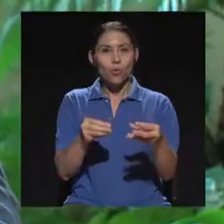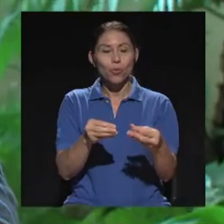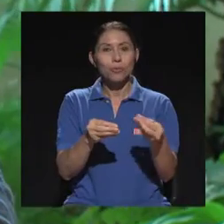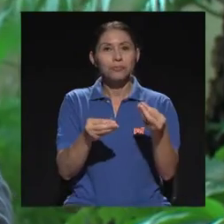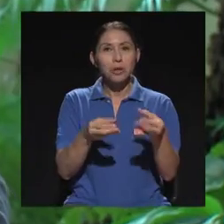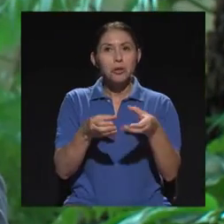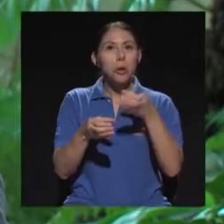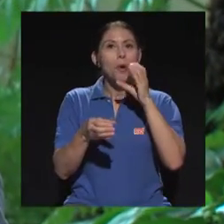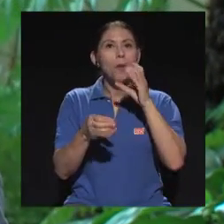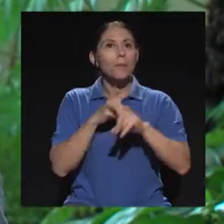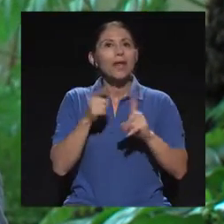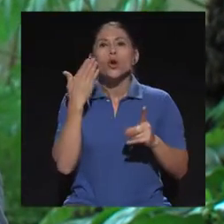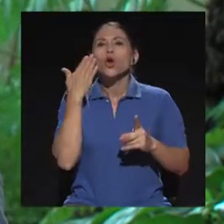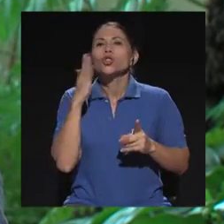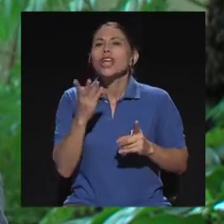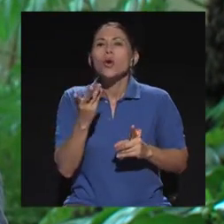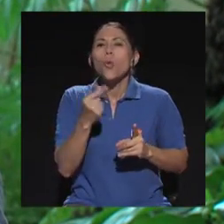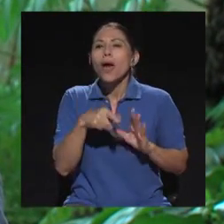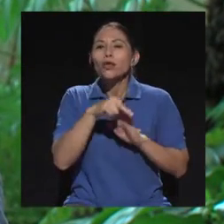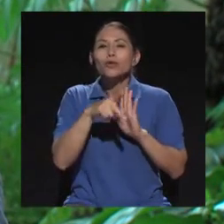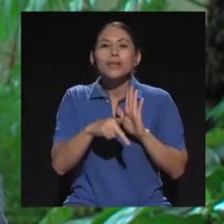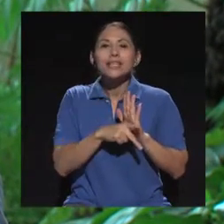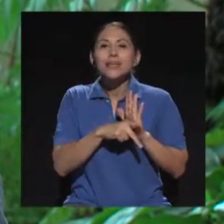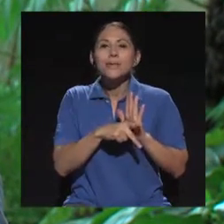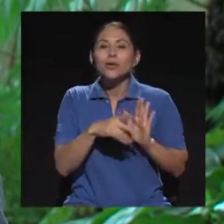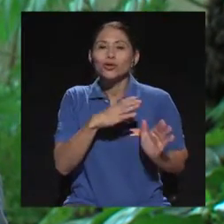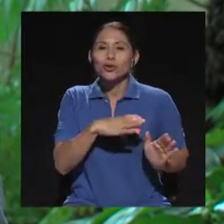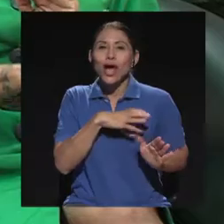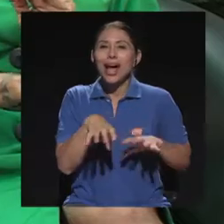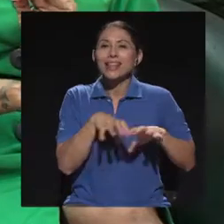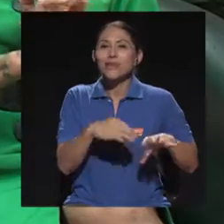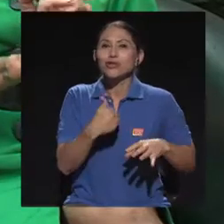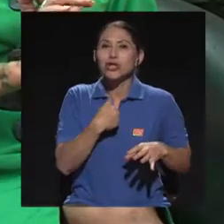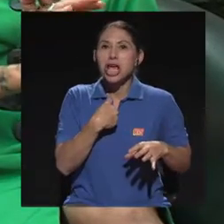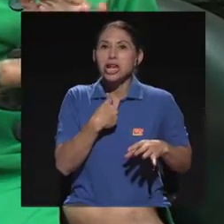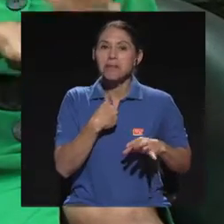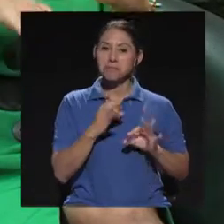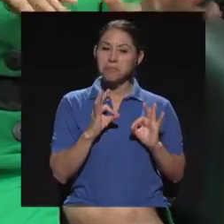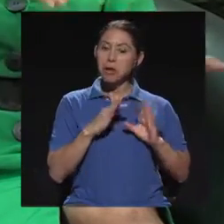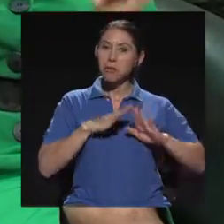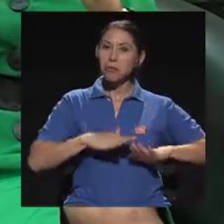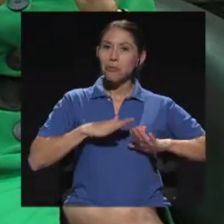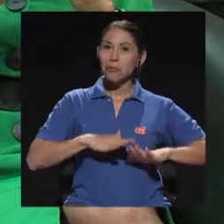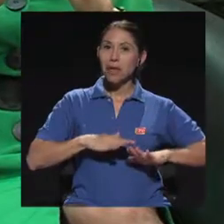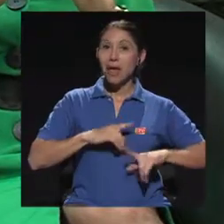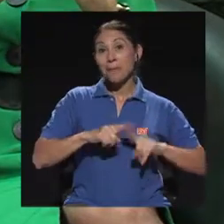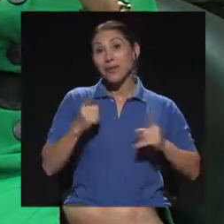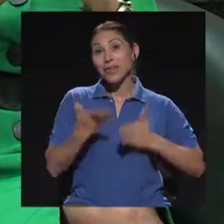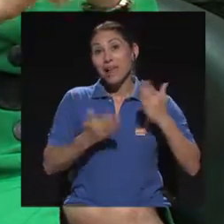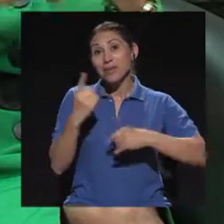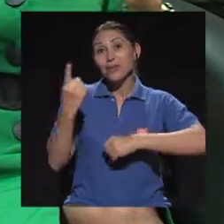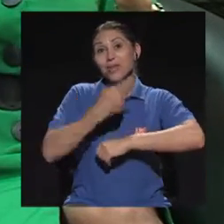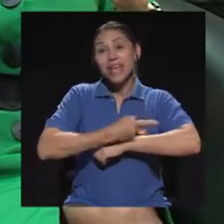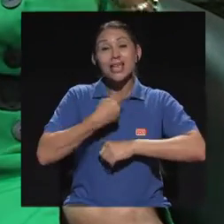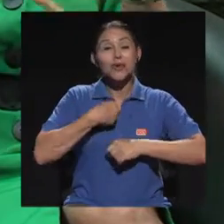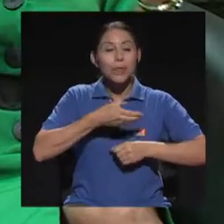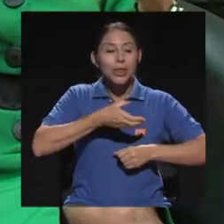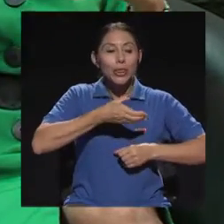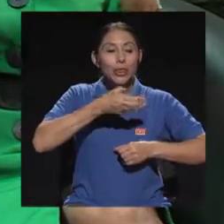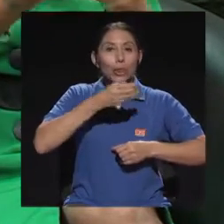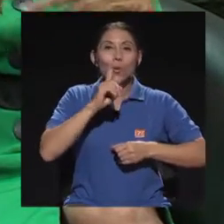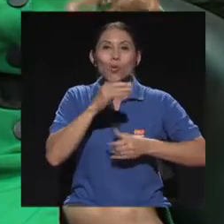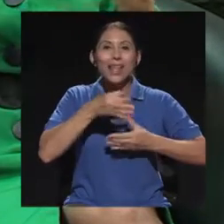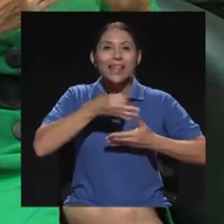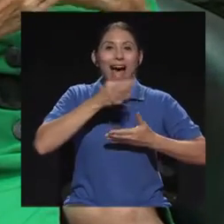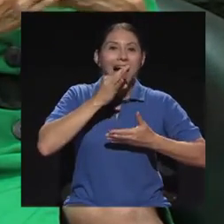y me funciona, pero puede ser que un día me tome una taza, una bolsita y otro día dos bolsitas y yo sé